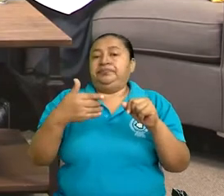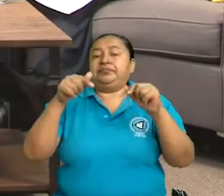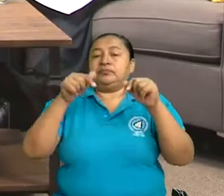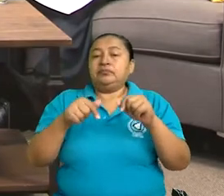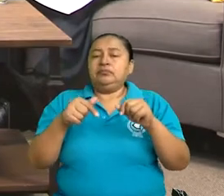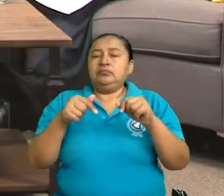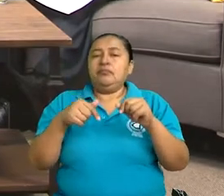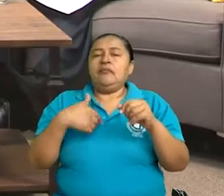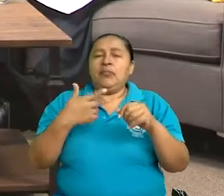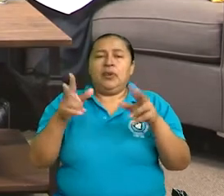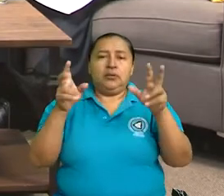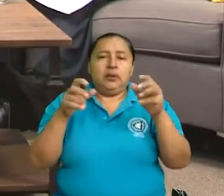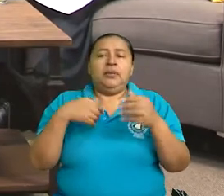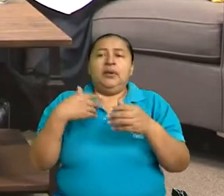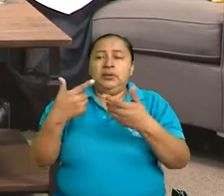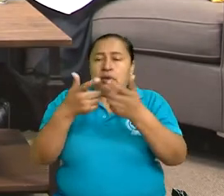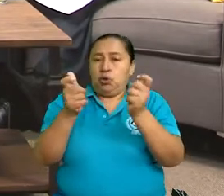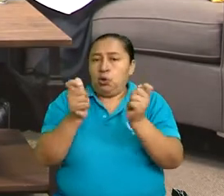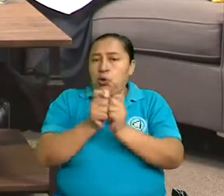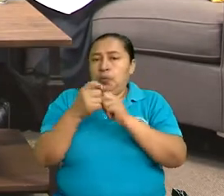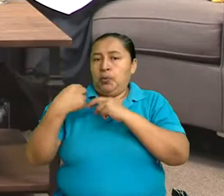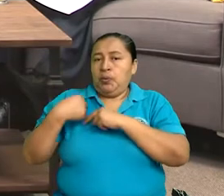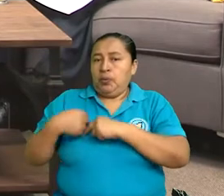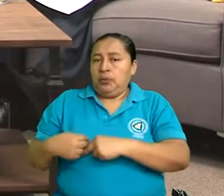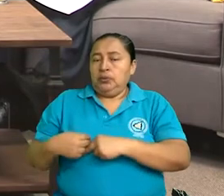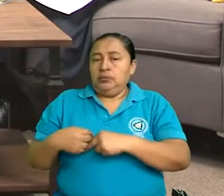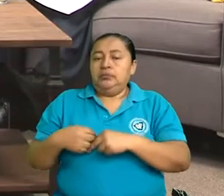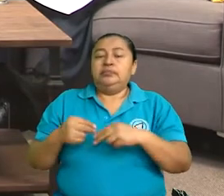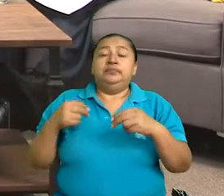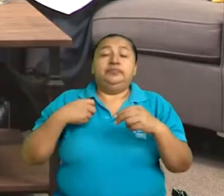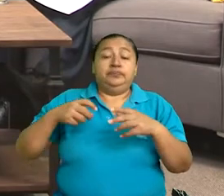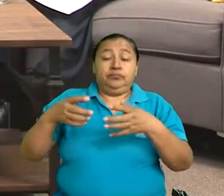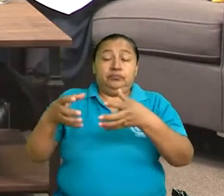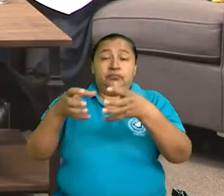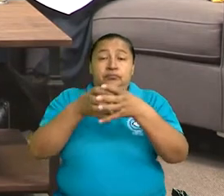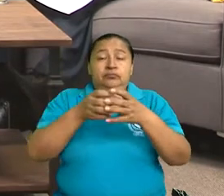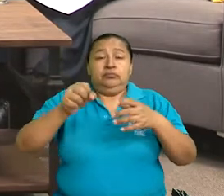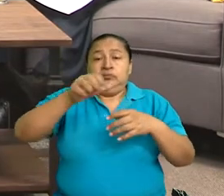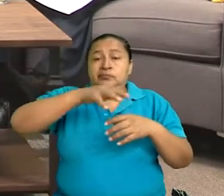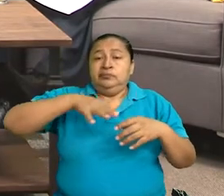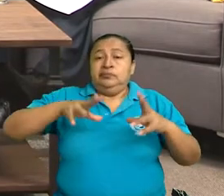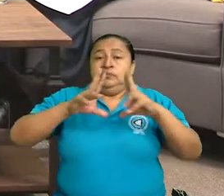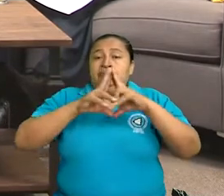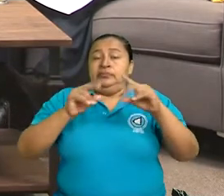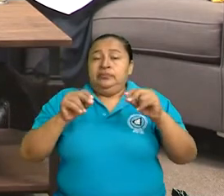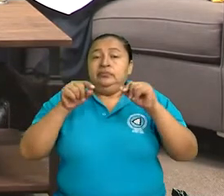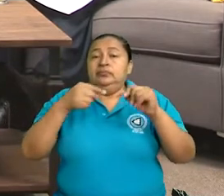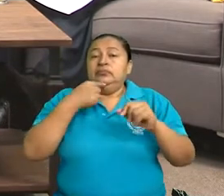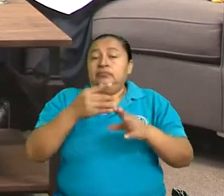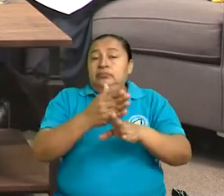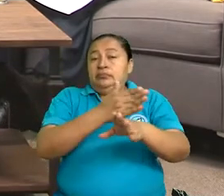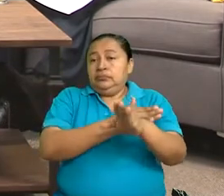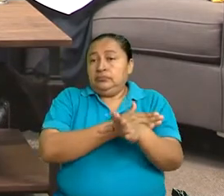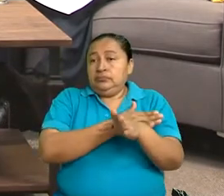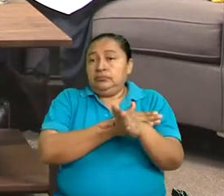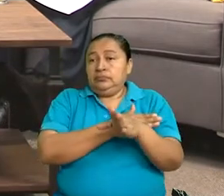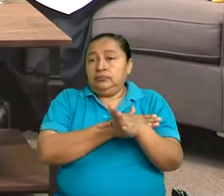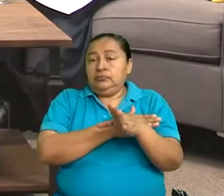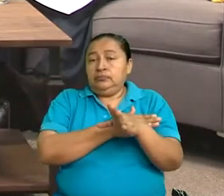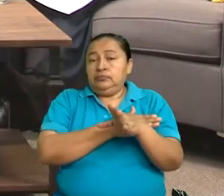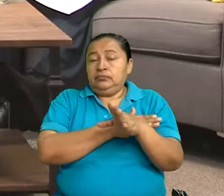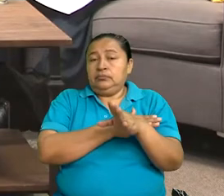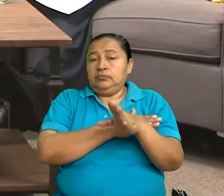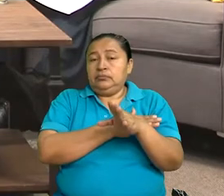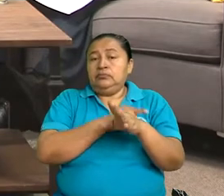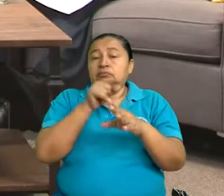una buena parte de los grupos humanos, de los sectores sociales nicaragüenses como mencioné anteriormente, de